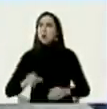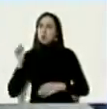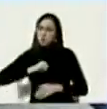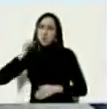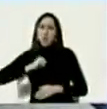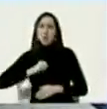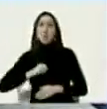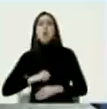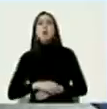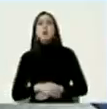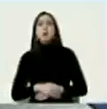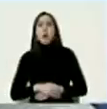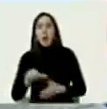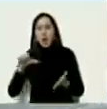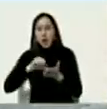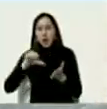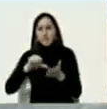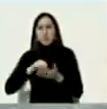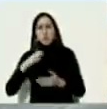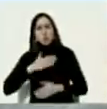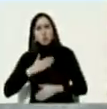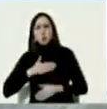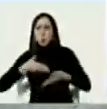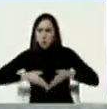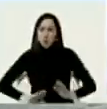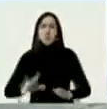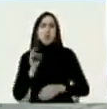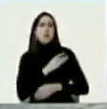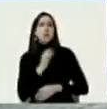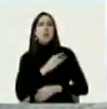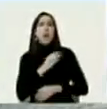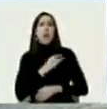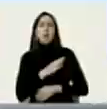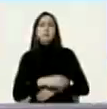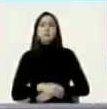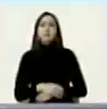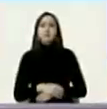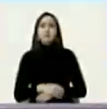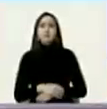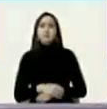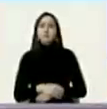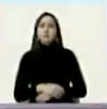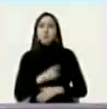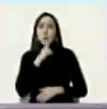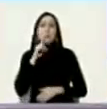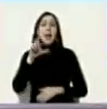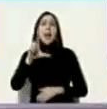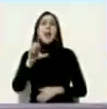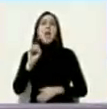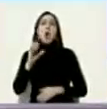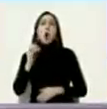santiago santiago de chile leonel retamal